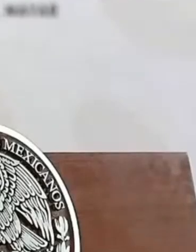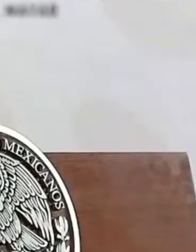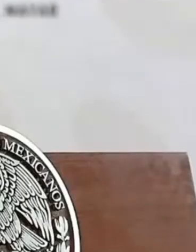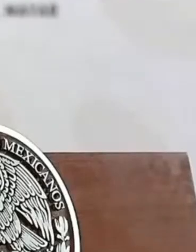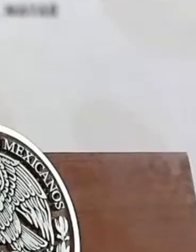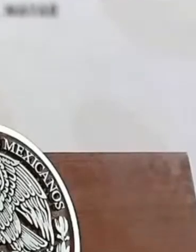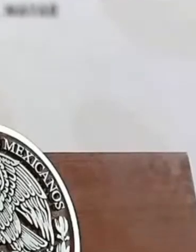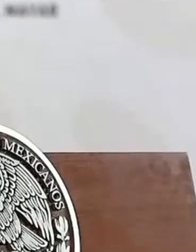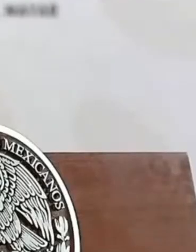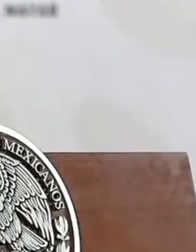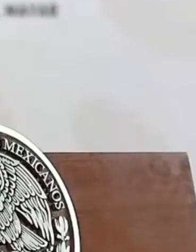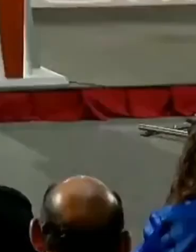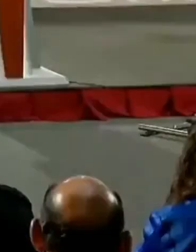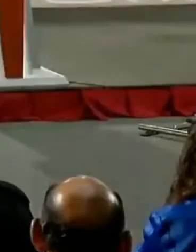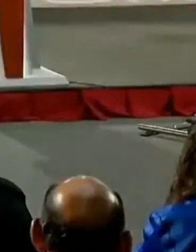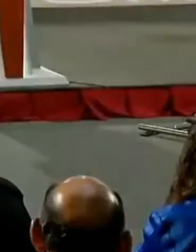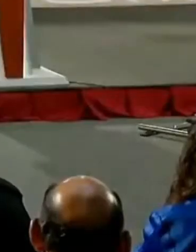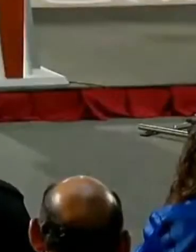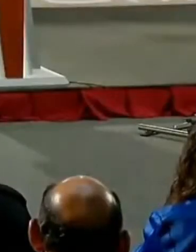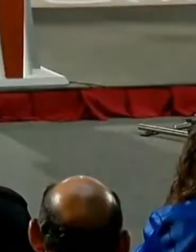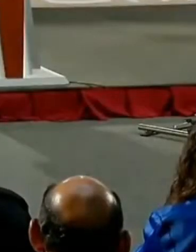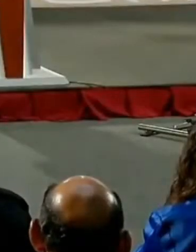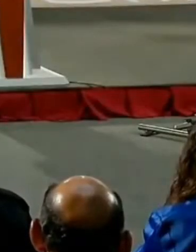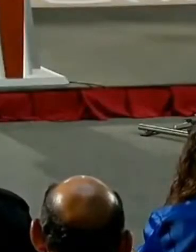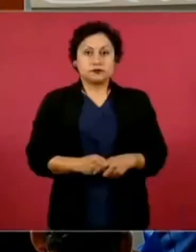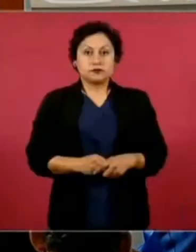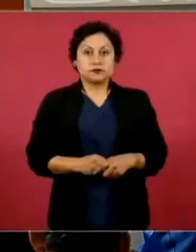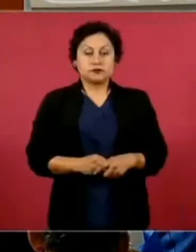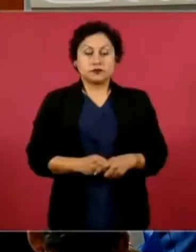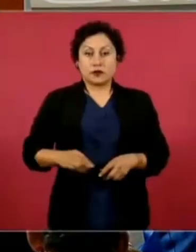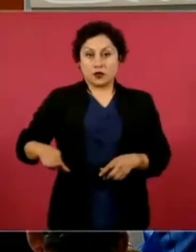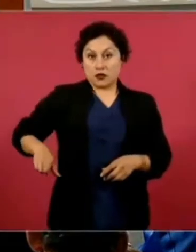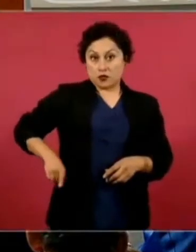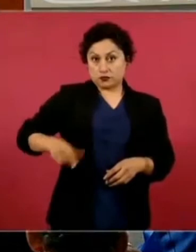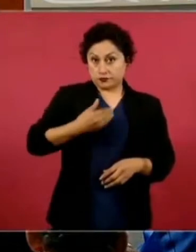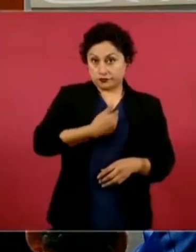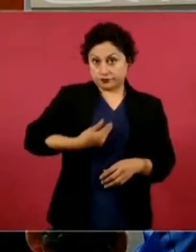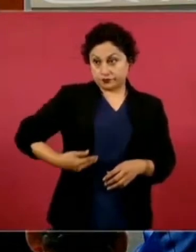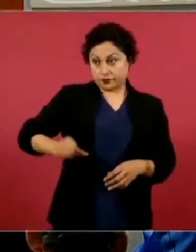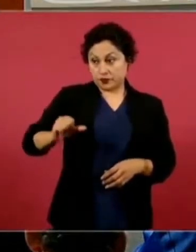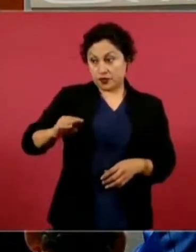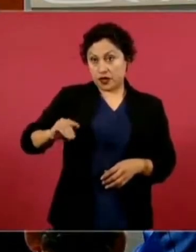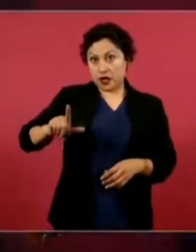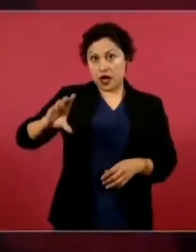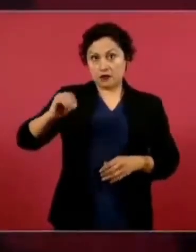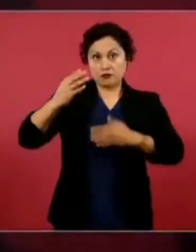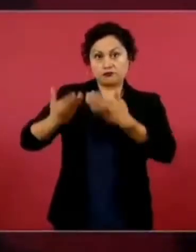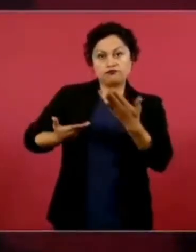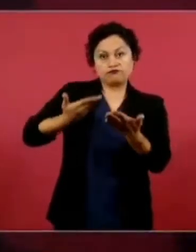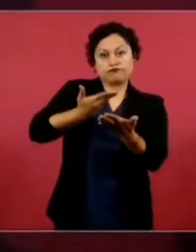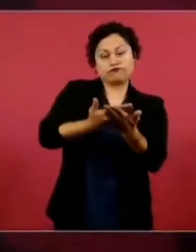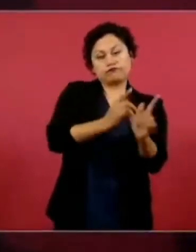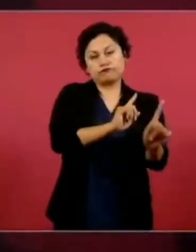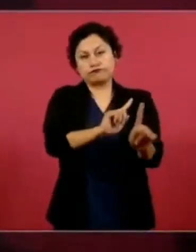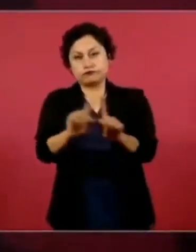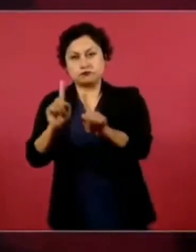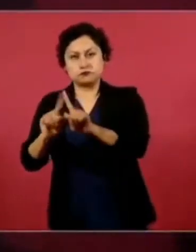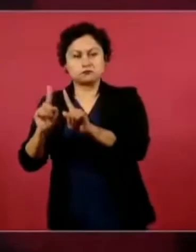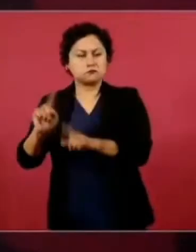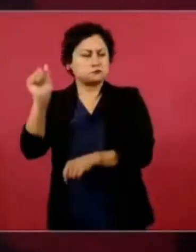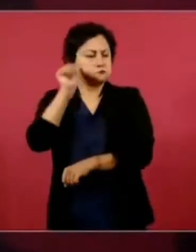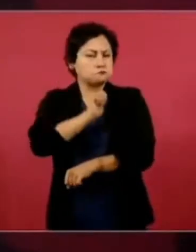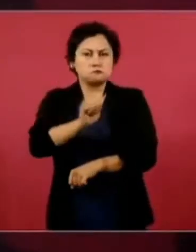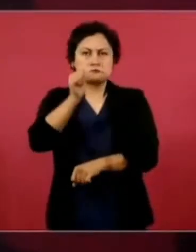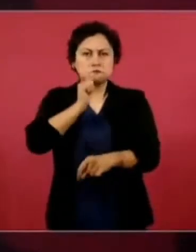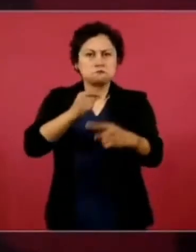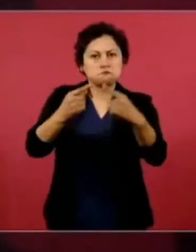se han planteado por parte del gobierno del presidente Andrés Manuel López Obrador, esta ha sido la vía a través del diálogo. Y pues decirles también que desde la